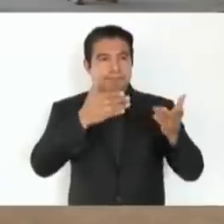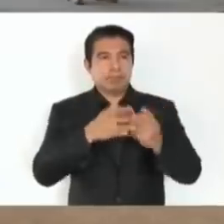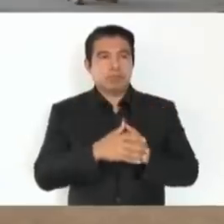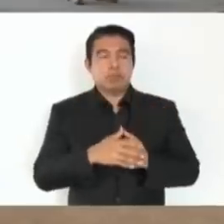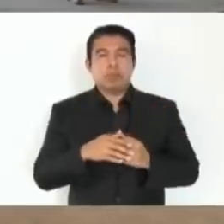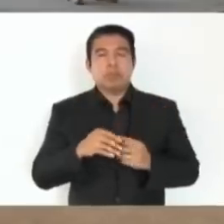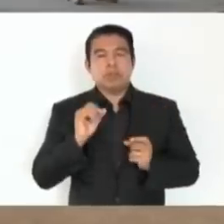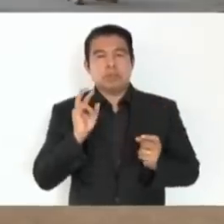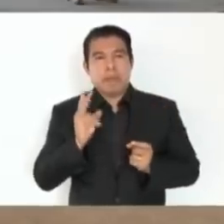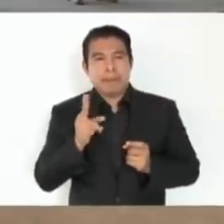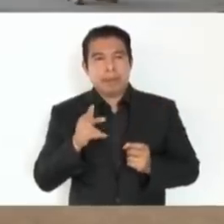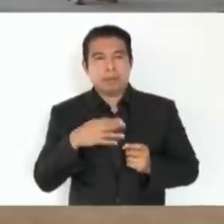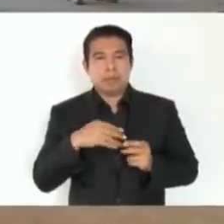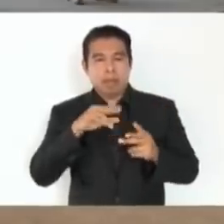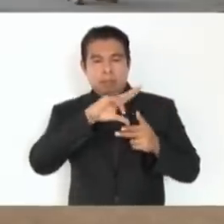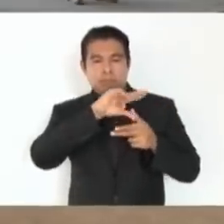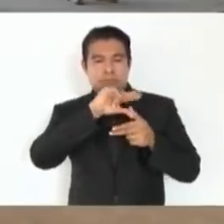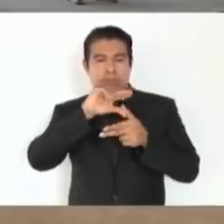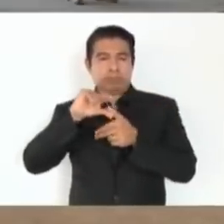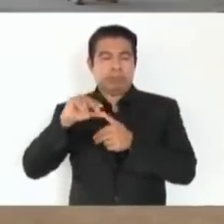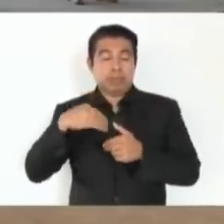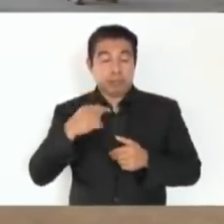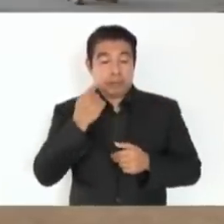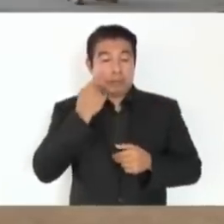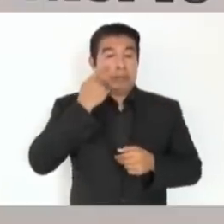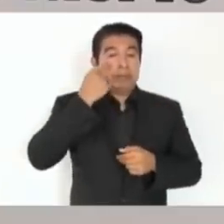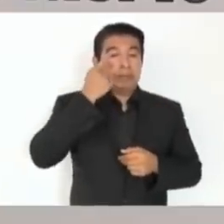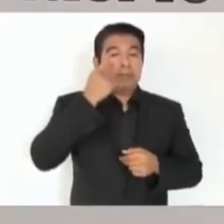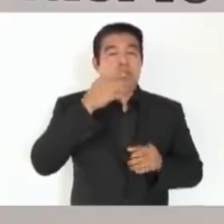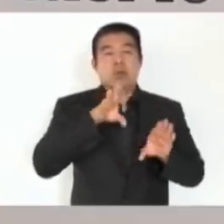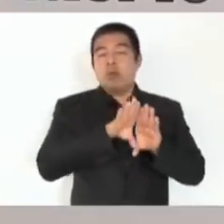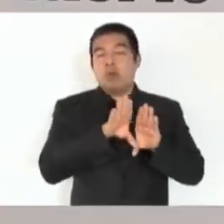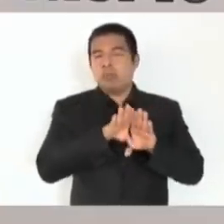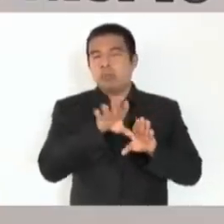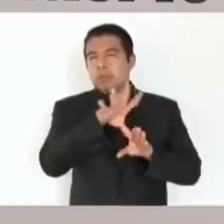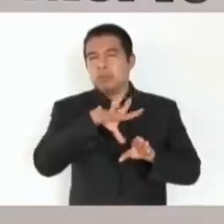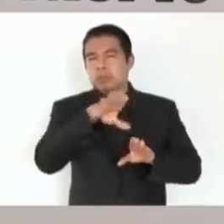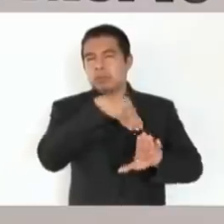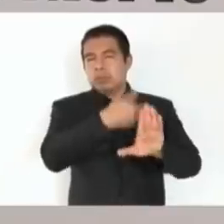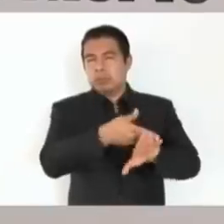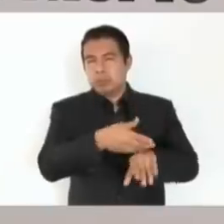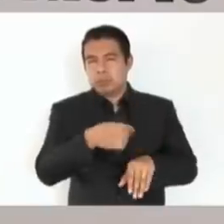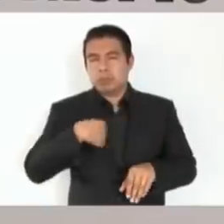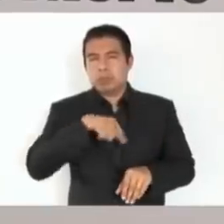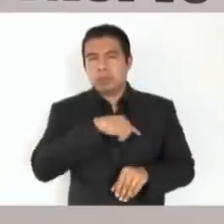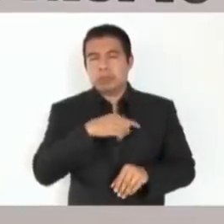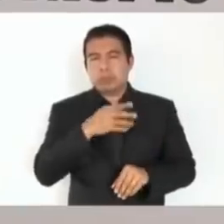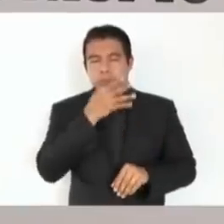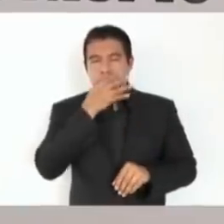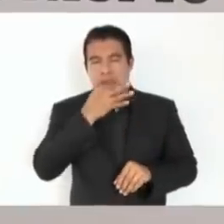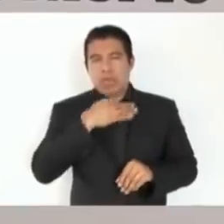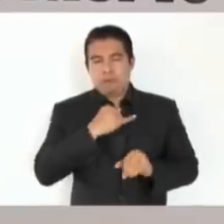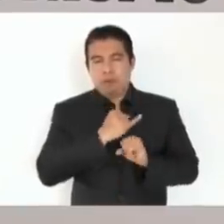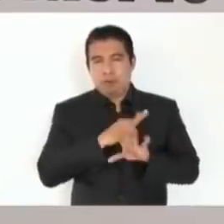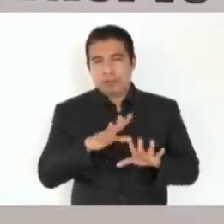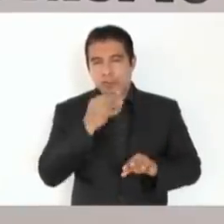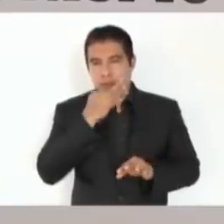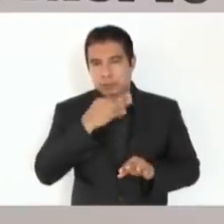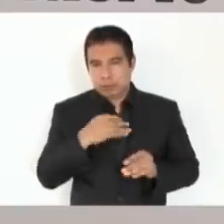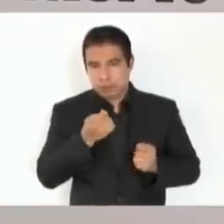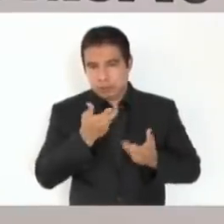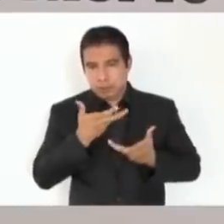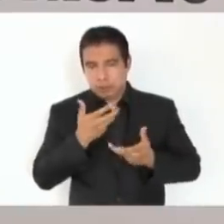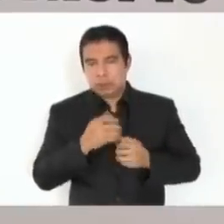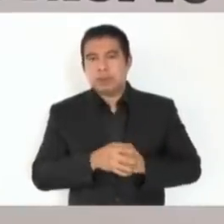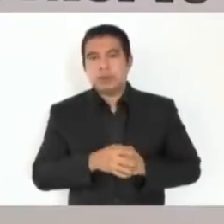efectos del huracán allá, lo que produjo el huracán. Tengo información porque también se